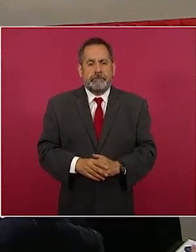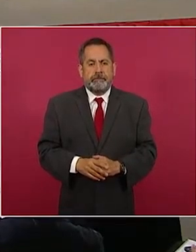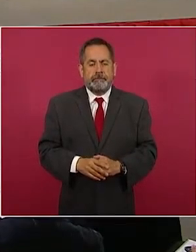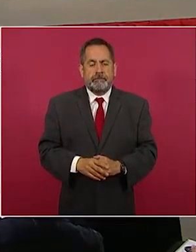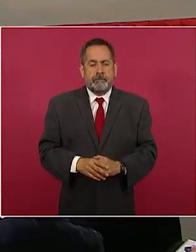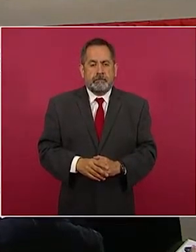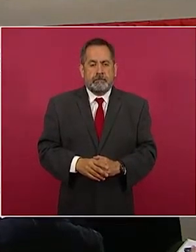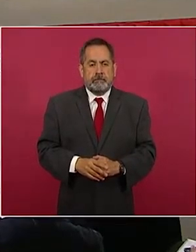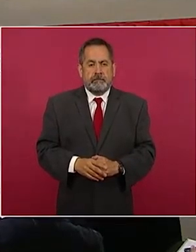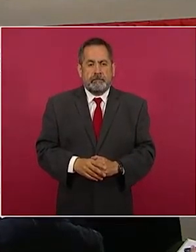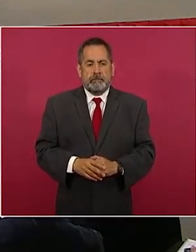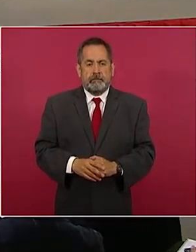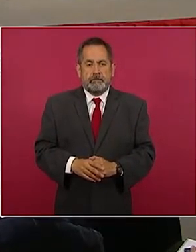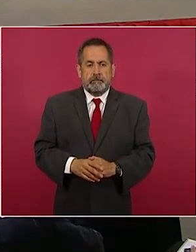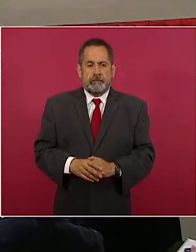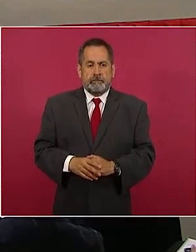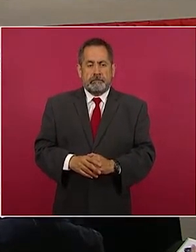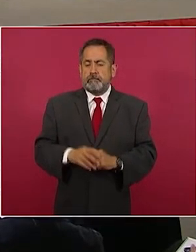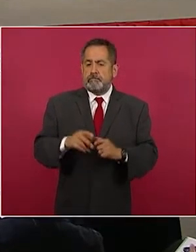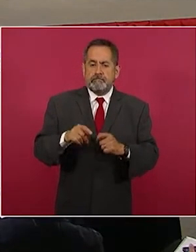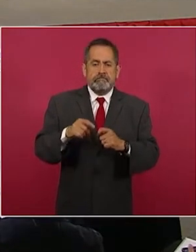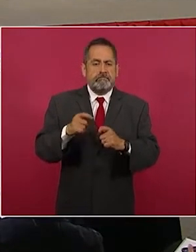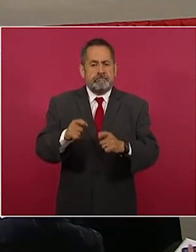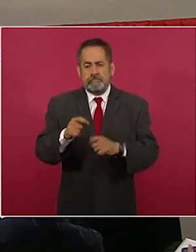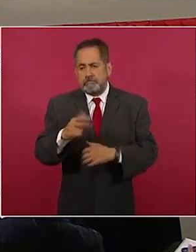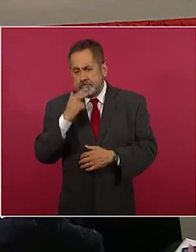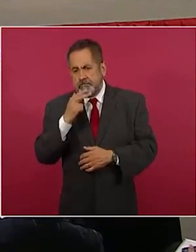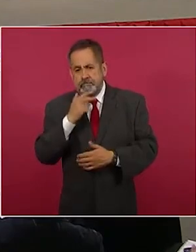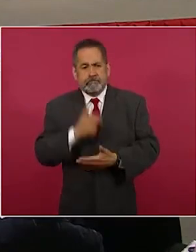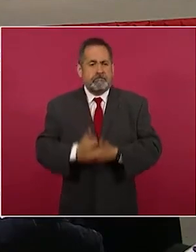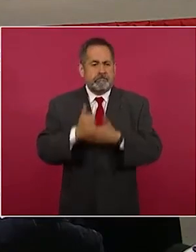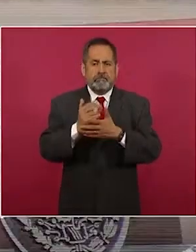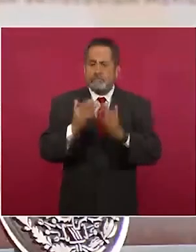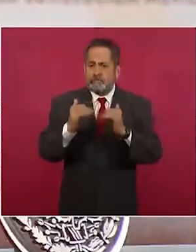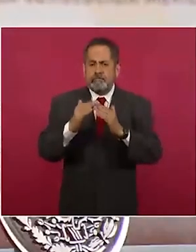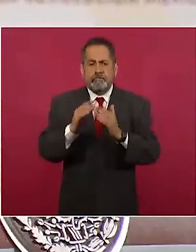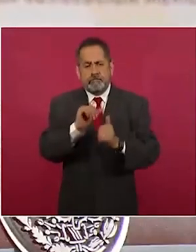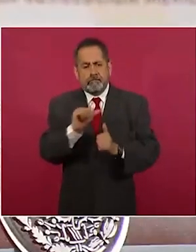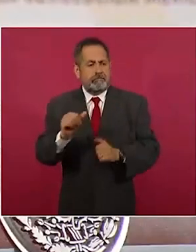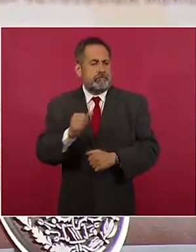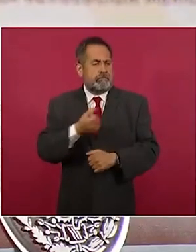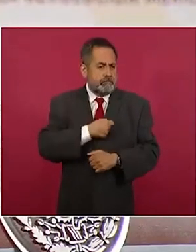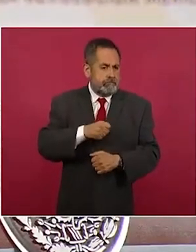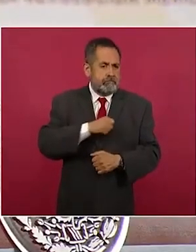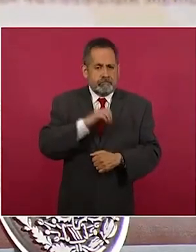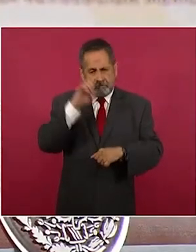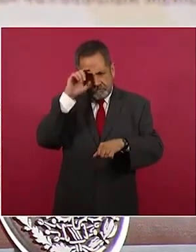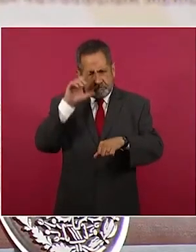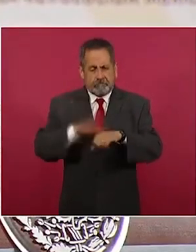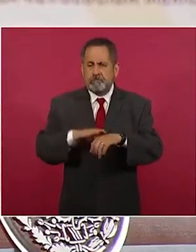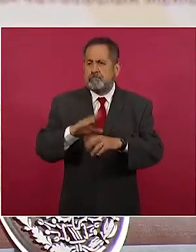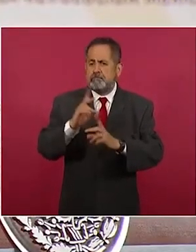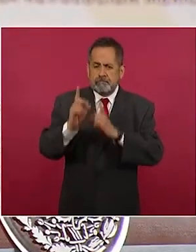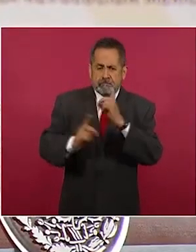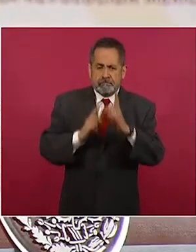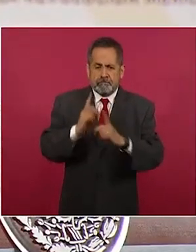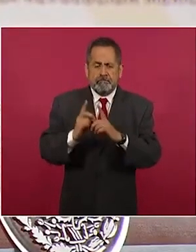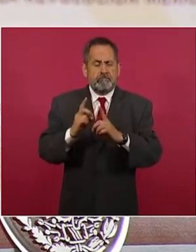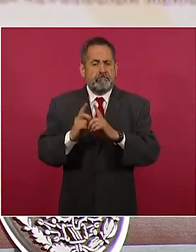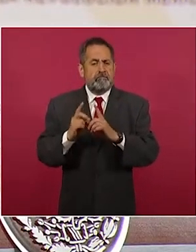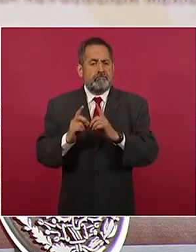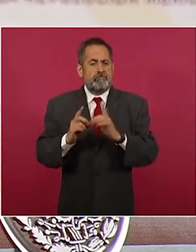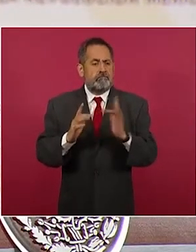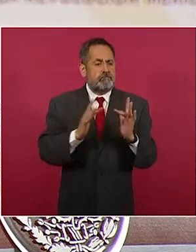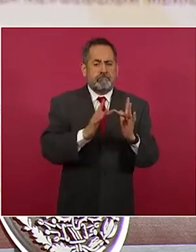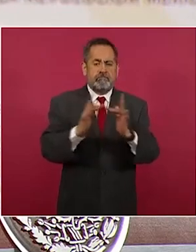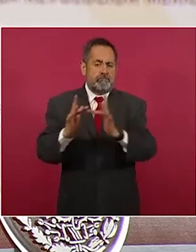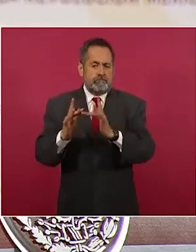Se llevará salud, vivienda, infraestructura, la cultura, el deporte, la conectividad